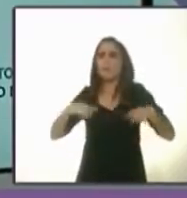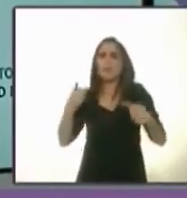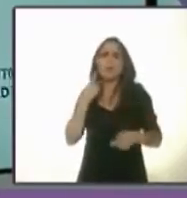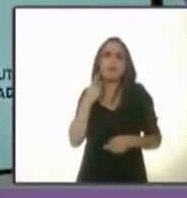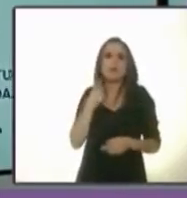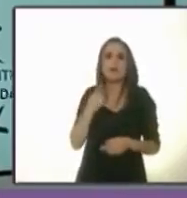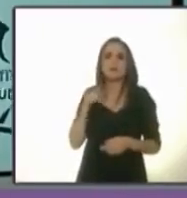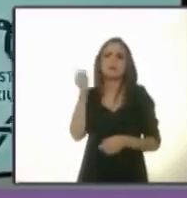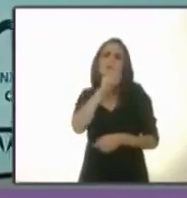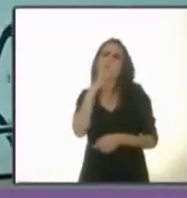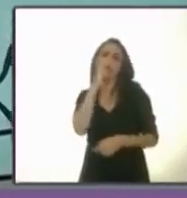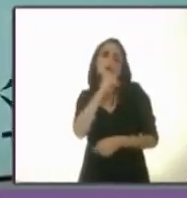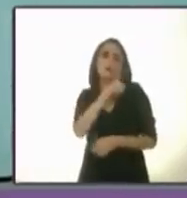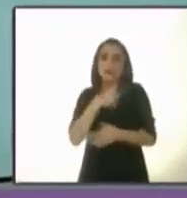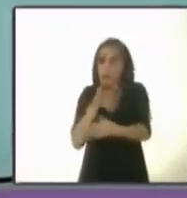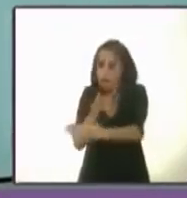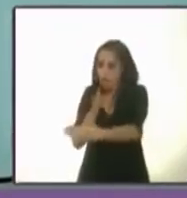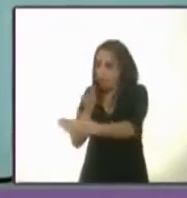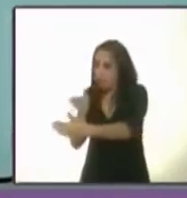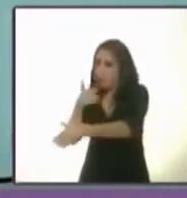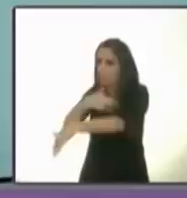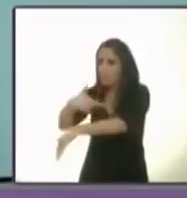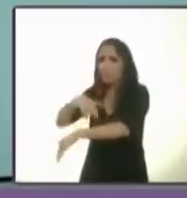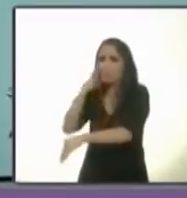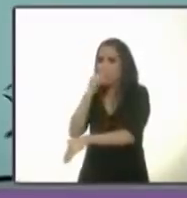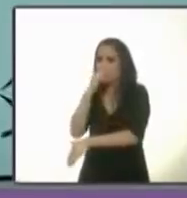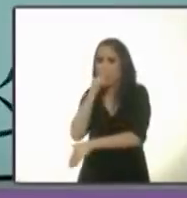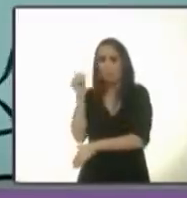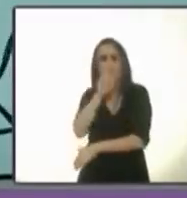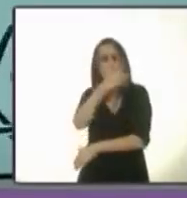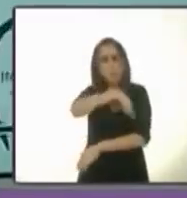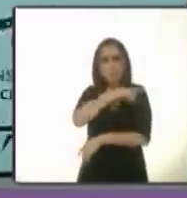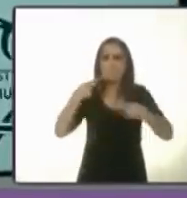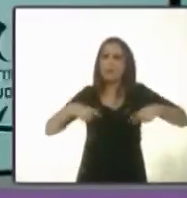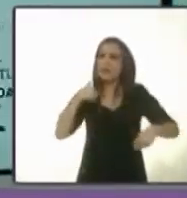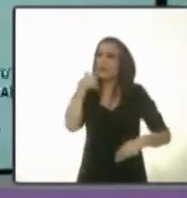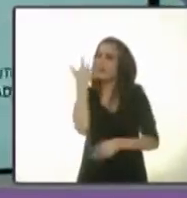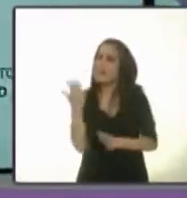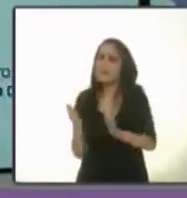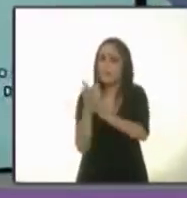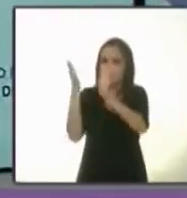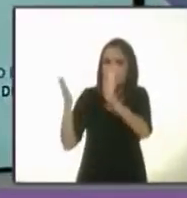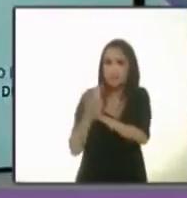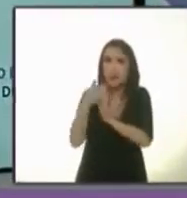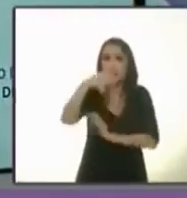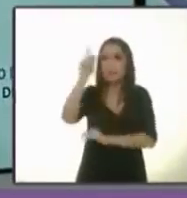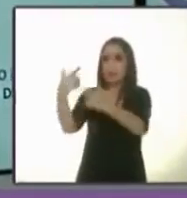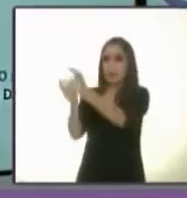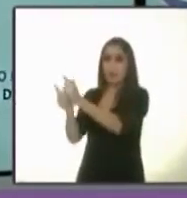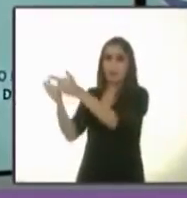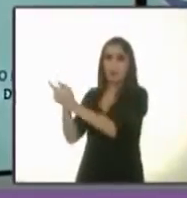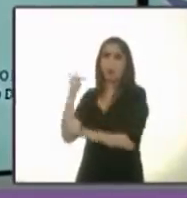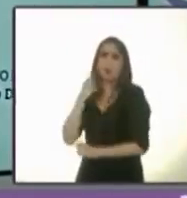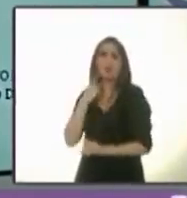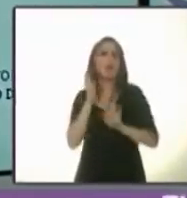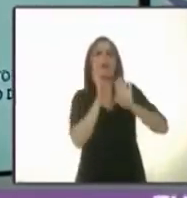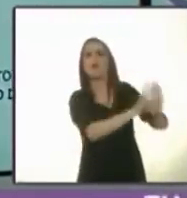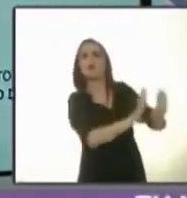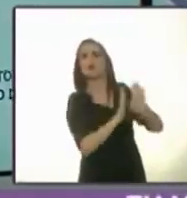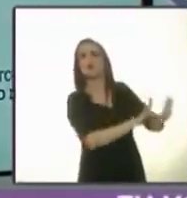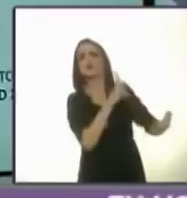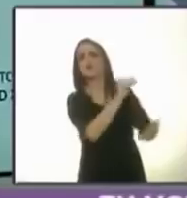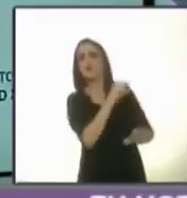políticos. Los ciudadanos tenemos la intención de participar, pero los partidos políticos inhiben esa participación.